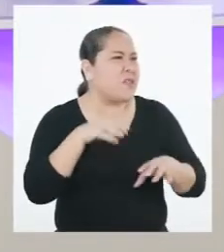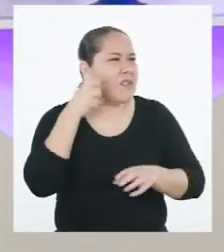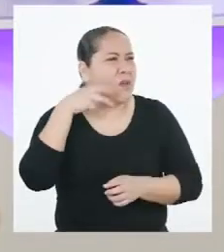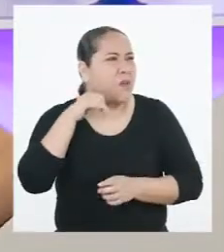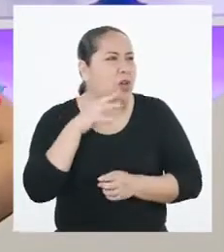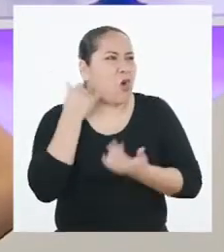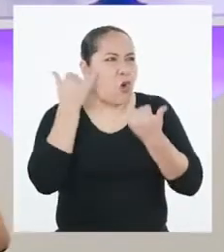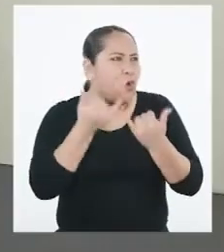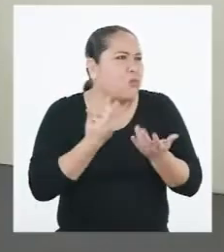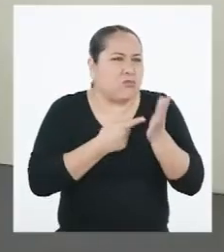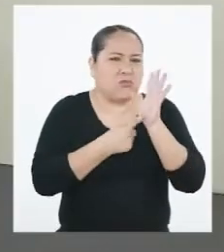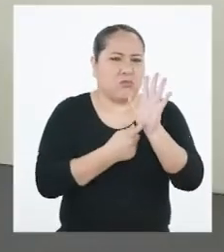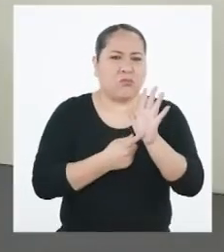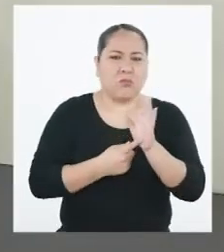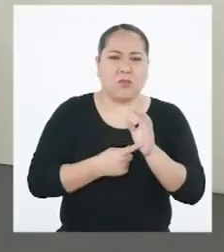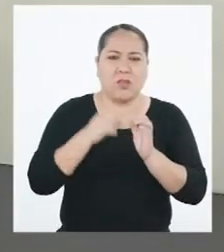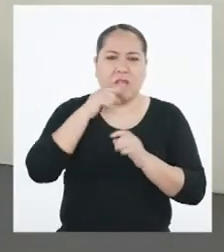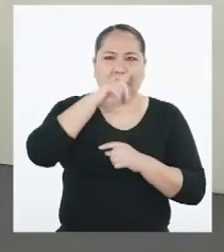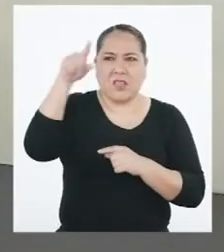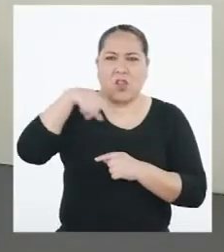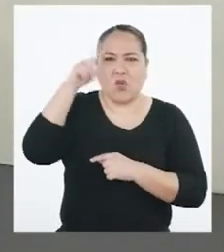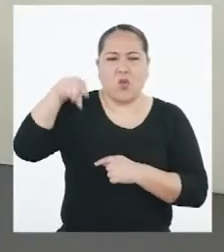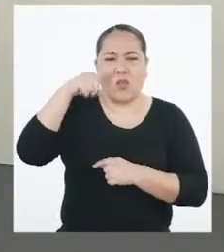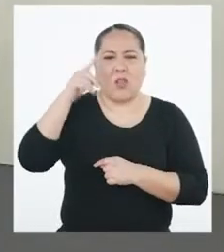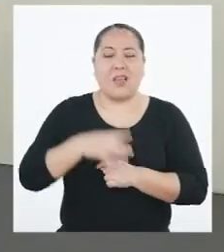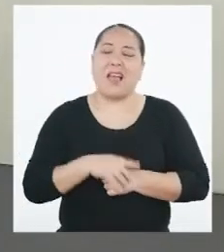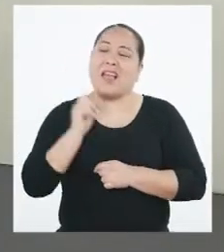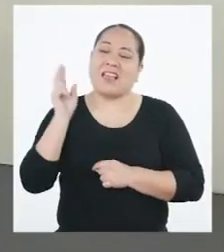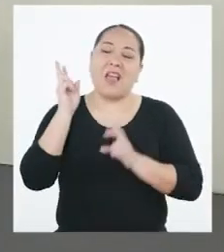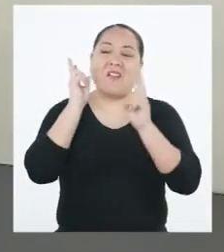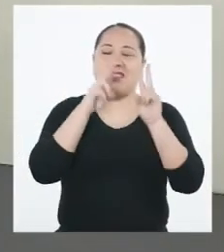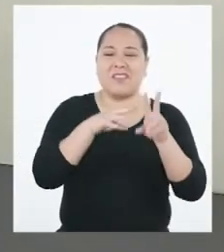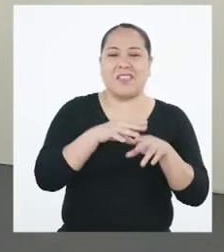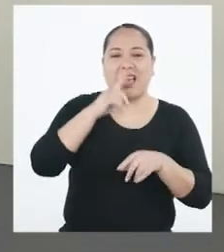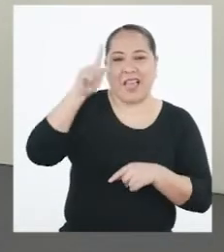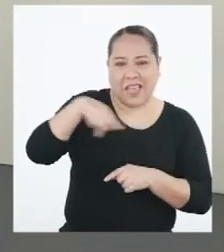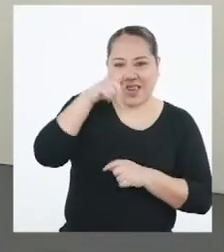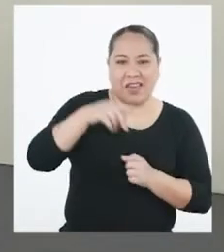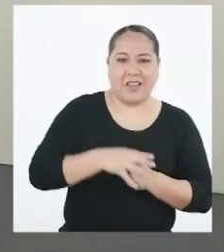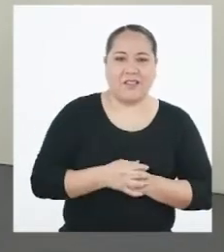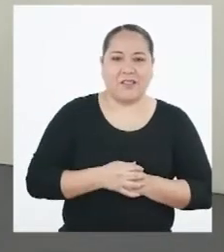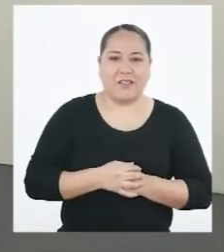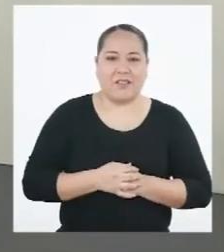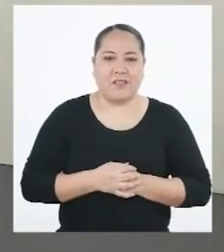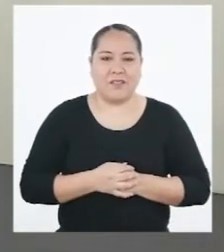nos tendrás preparado para hoy? ¿Y esa ruleta? Ya vas a ver. Gira la ruleta.